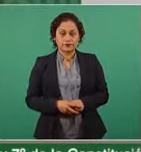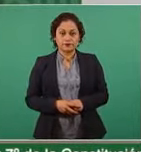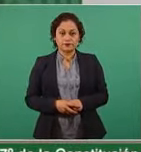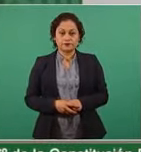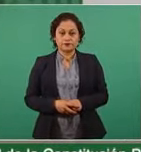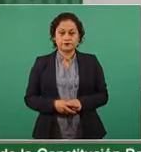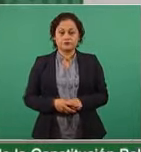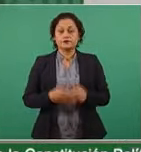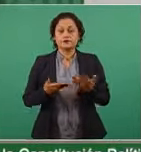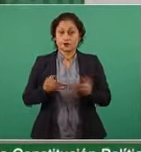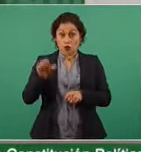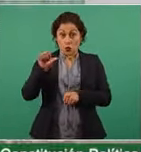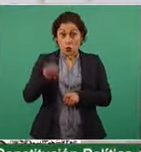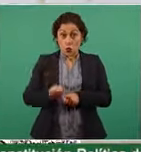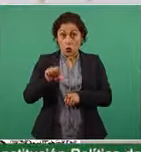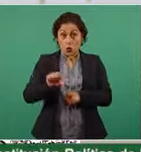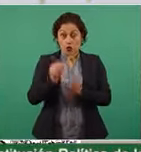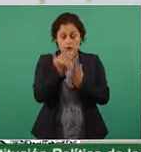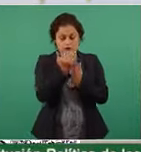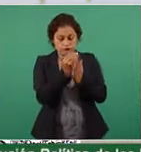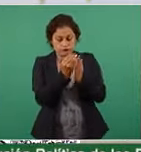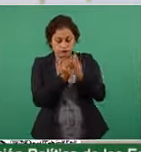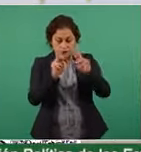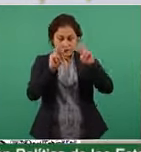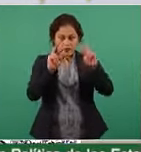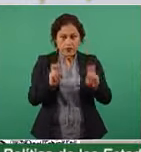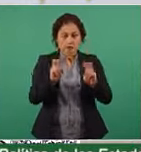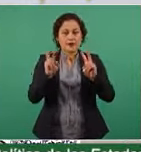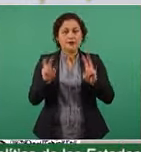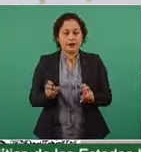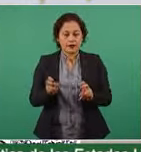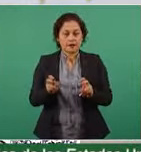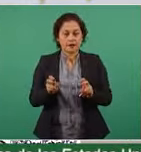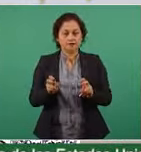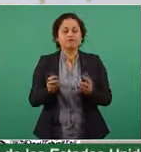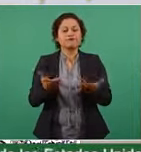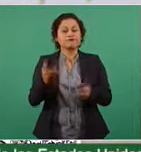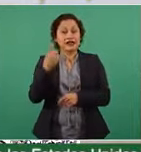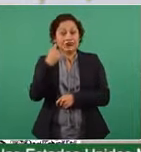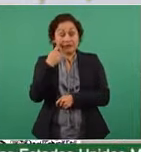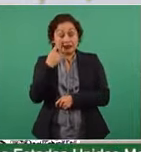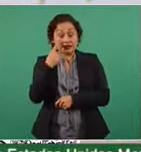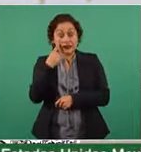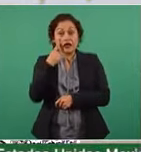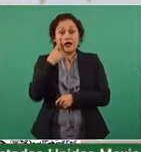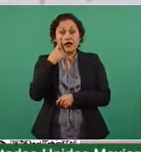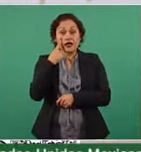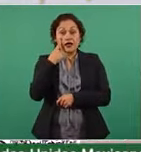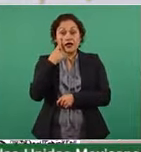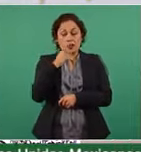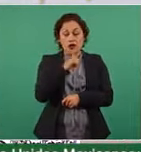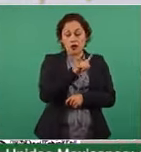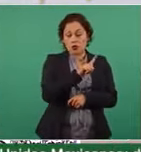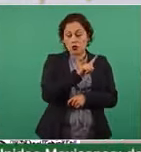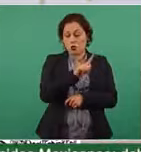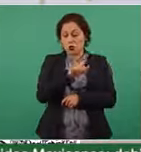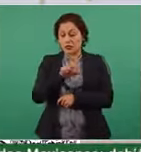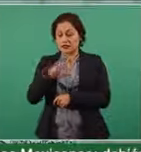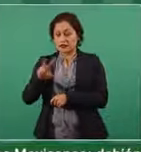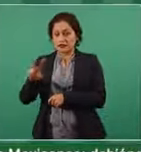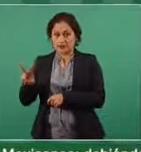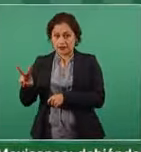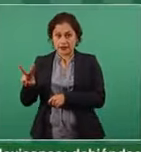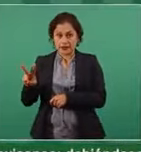Esta semana se concluye la vacunación en primera